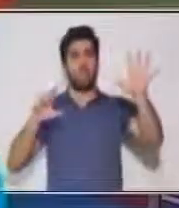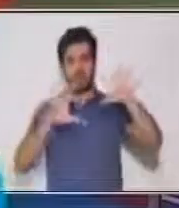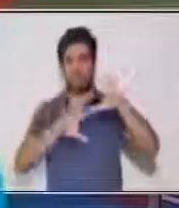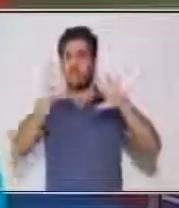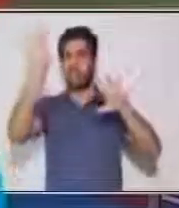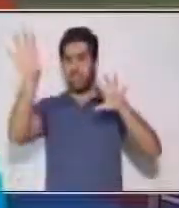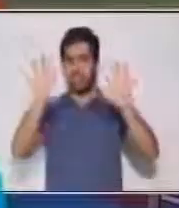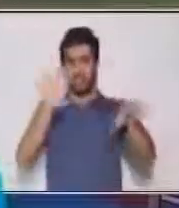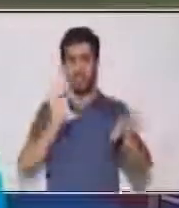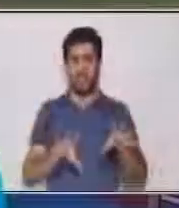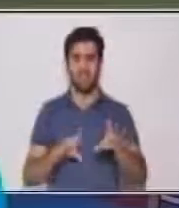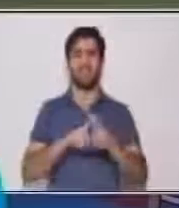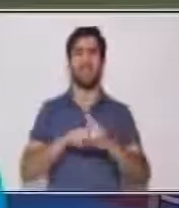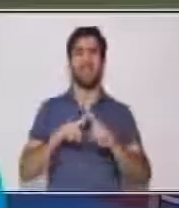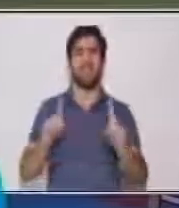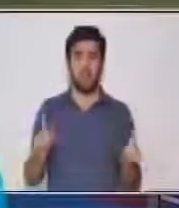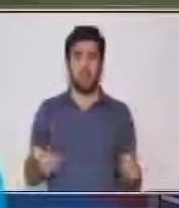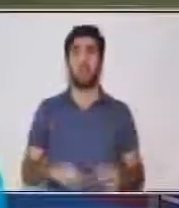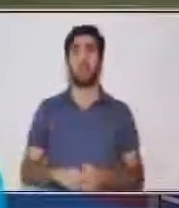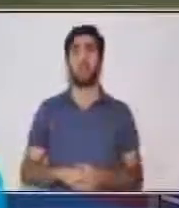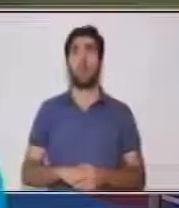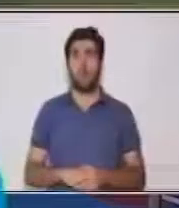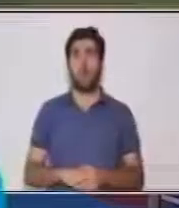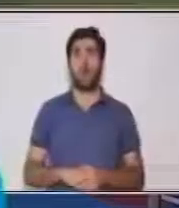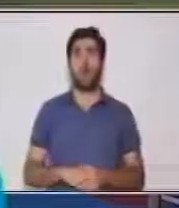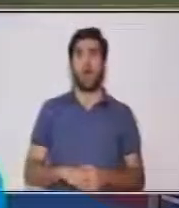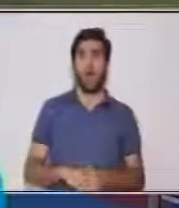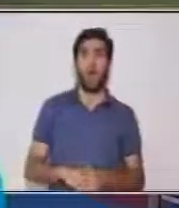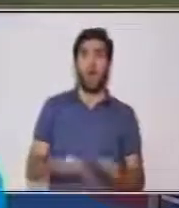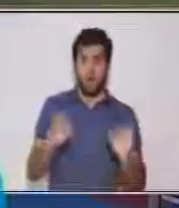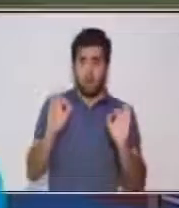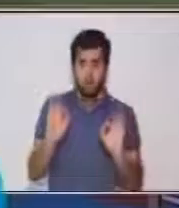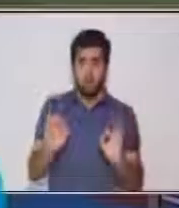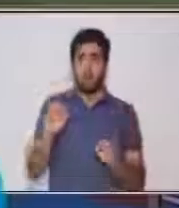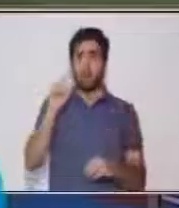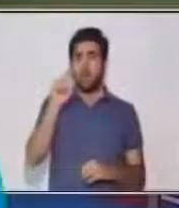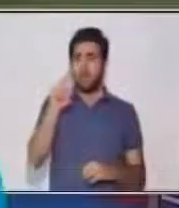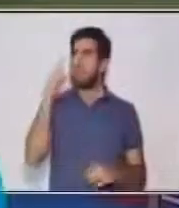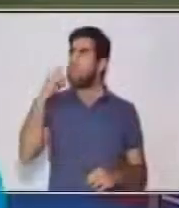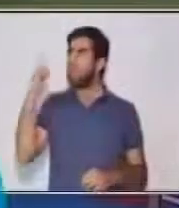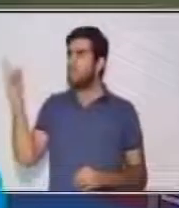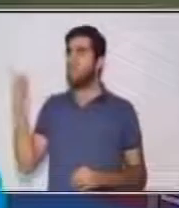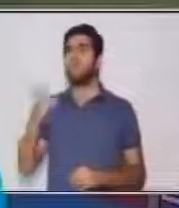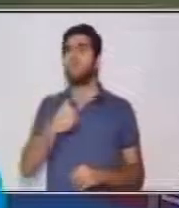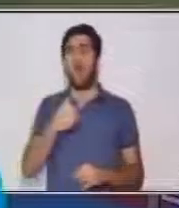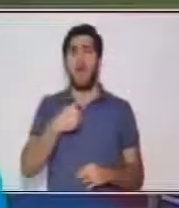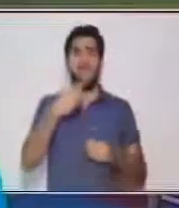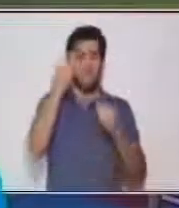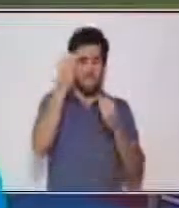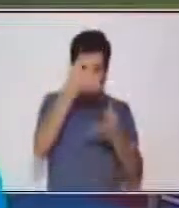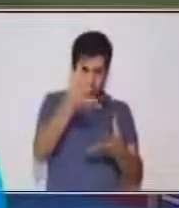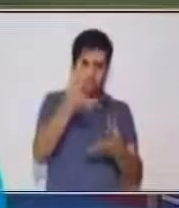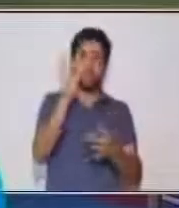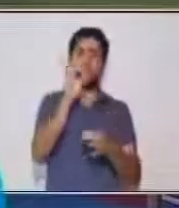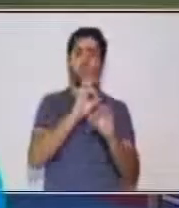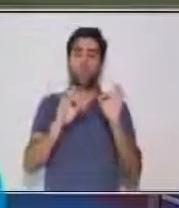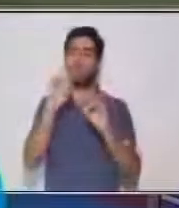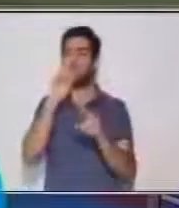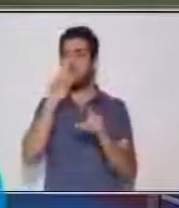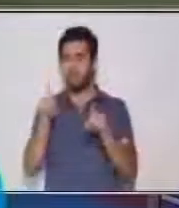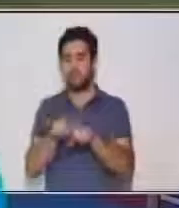Muy bien. Ya leímos este texto, ahora tú me dices, ¿hay información o también hay opinión?